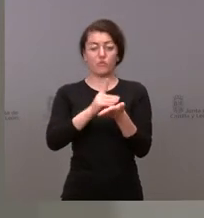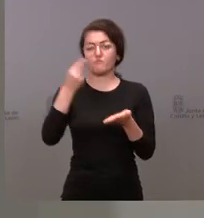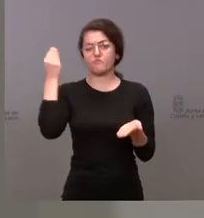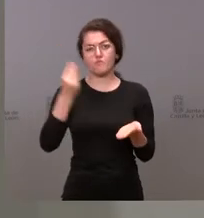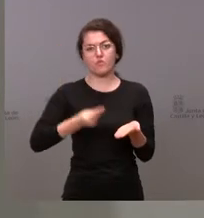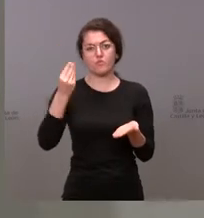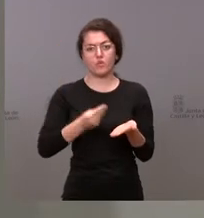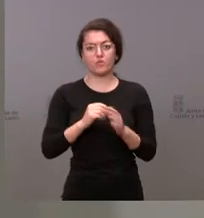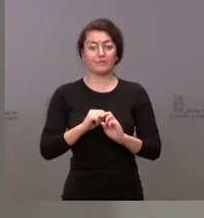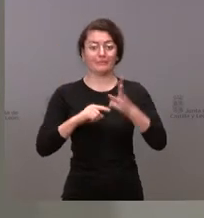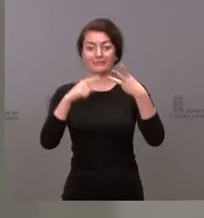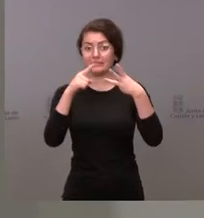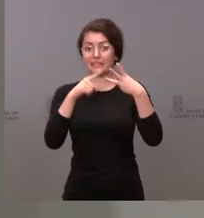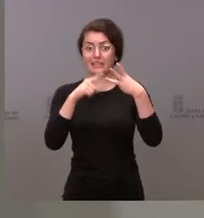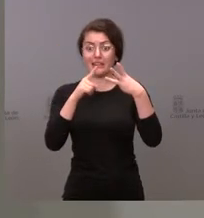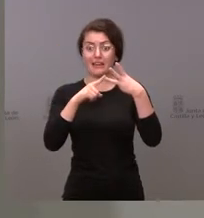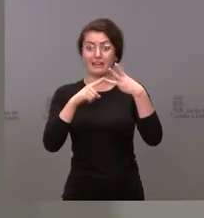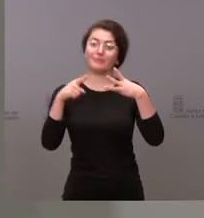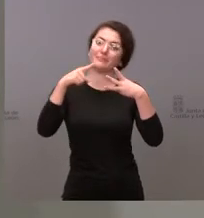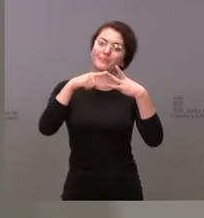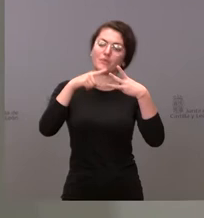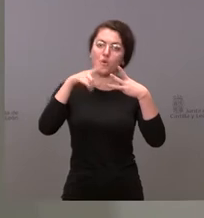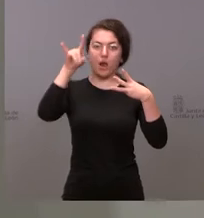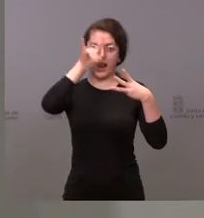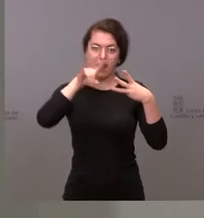Somos la tercera comunidad, después de Canarias, después de Madrid.